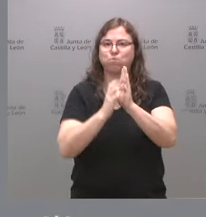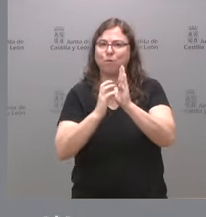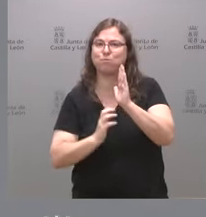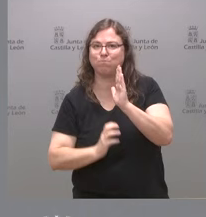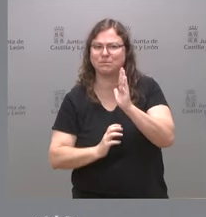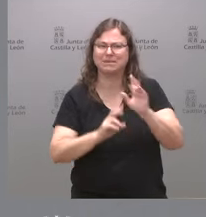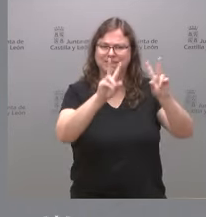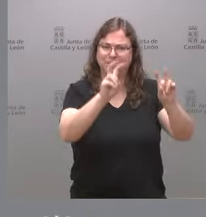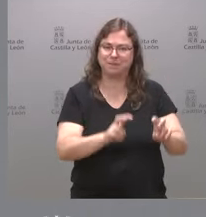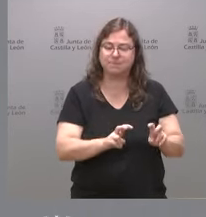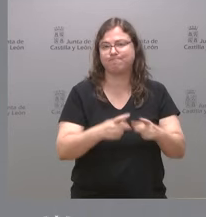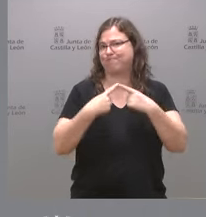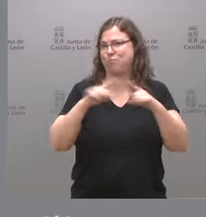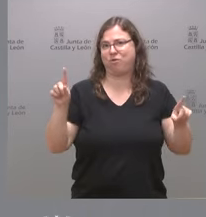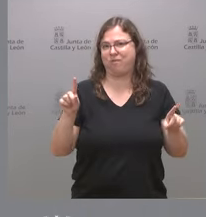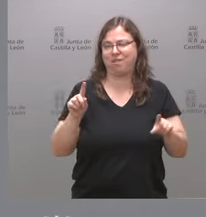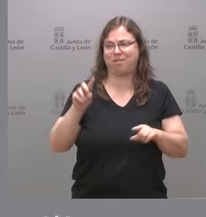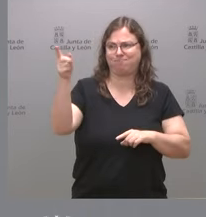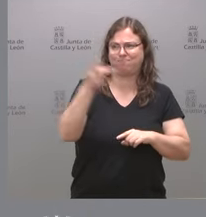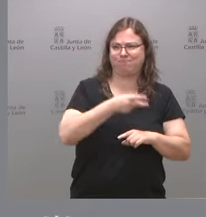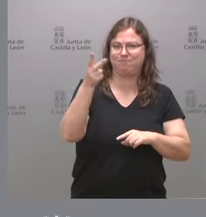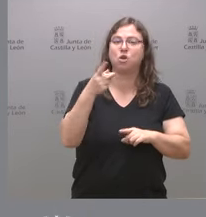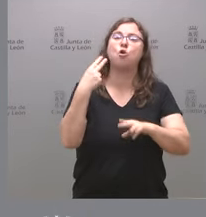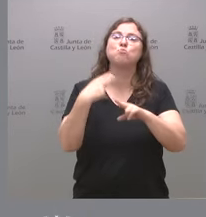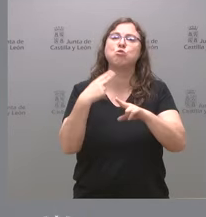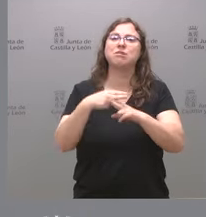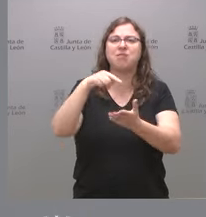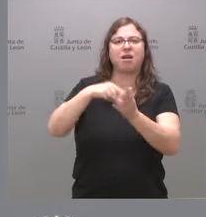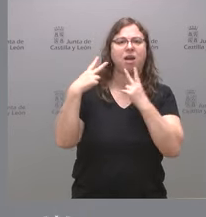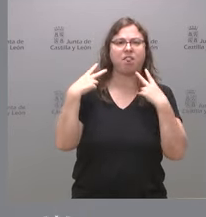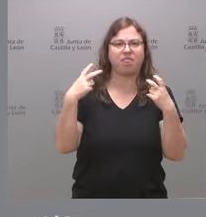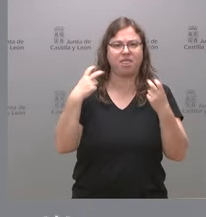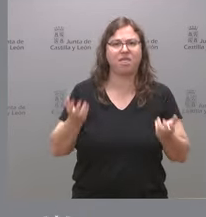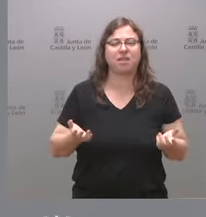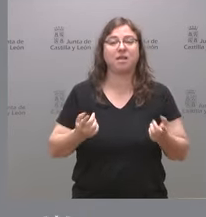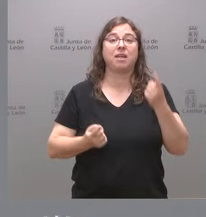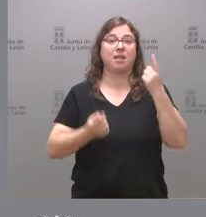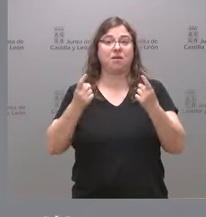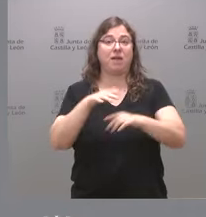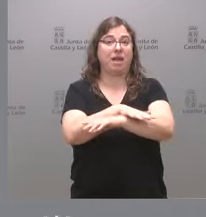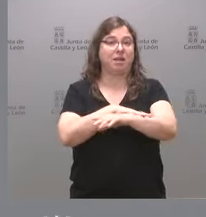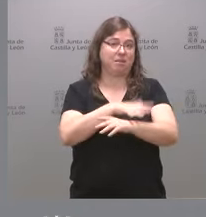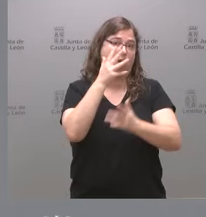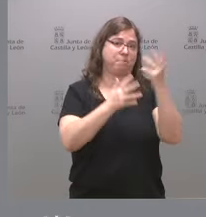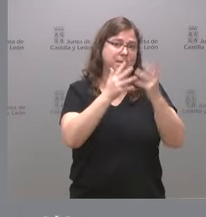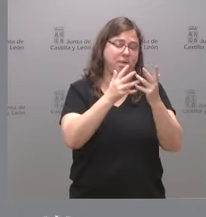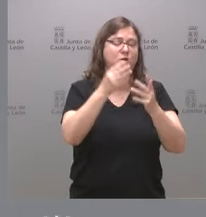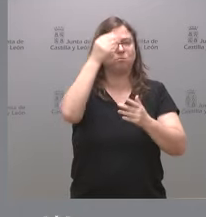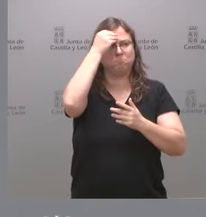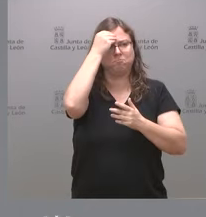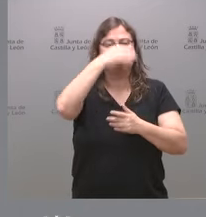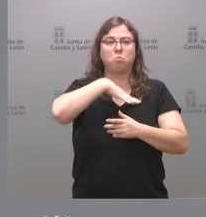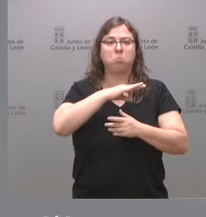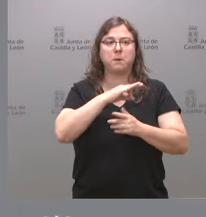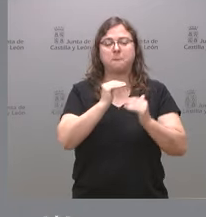relevante de cómo entender la política tributaria entre aquellas administraciones que entendemos que podemos tener un